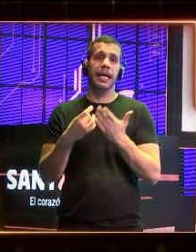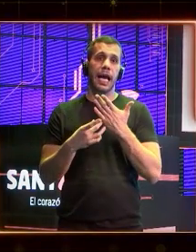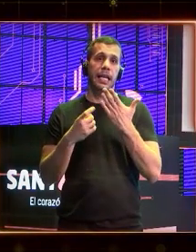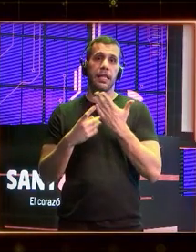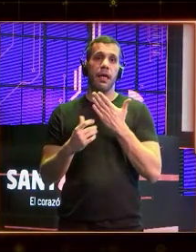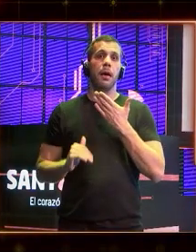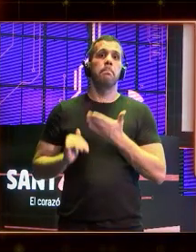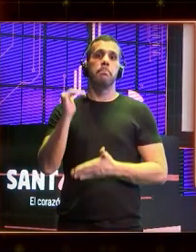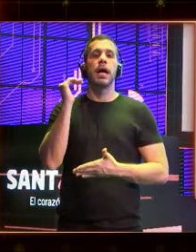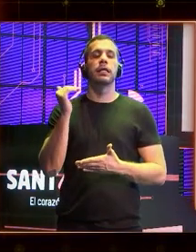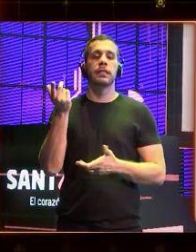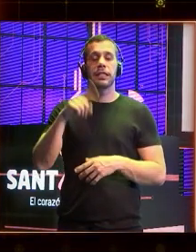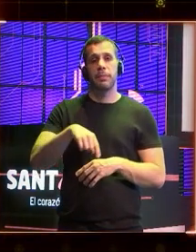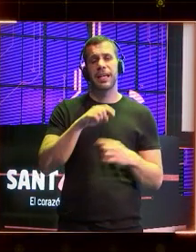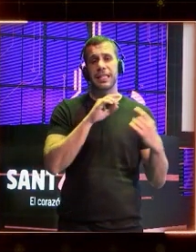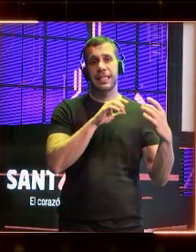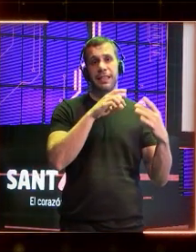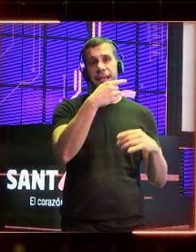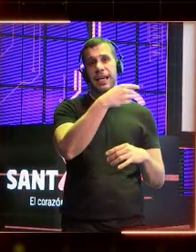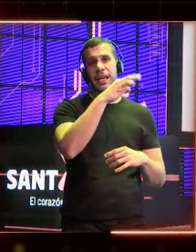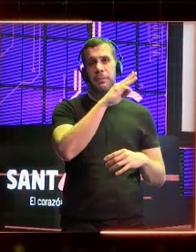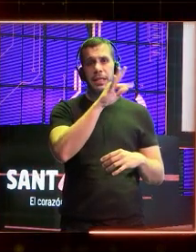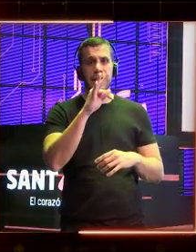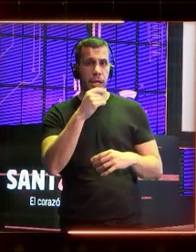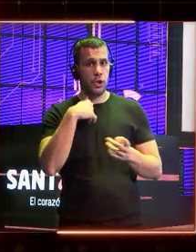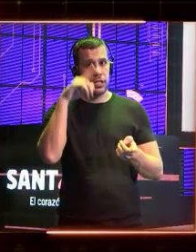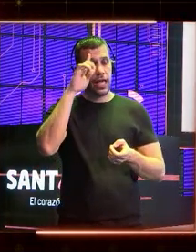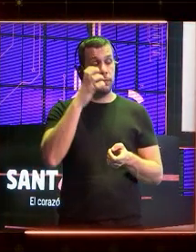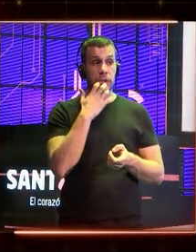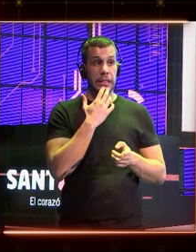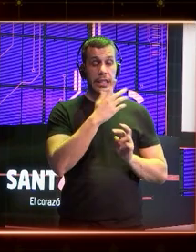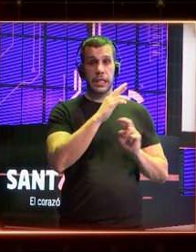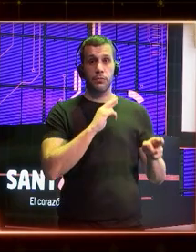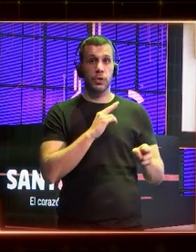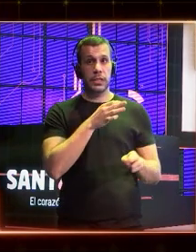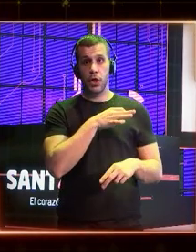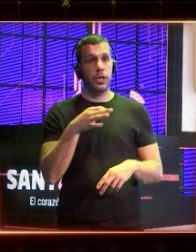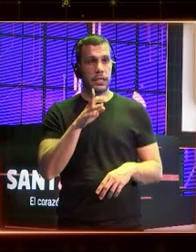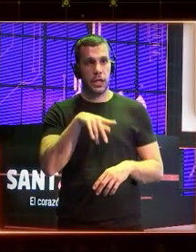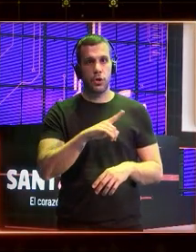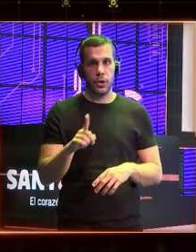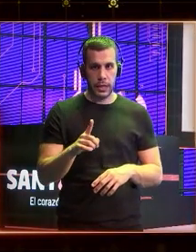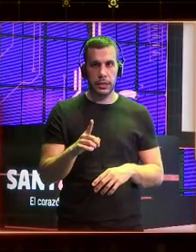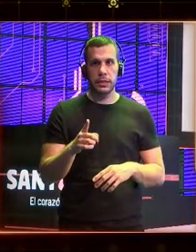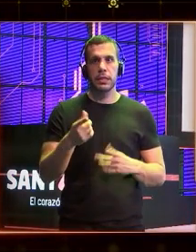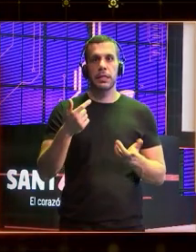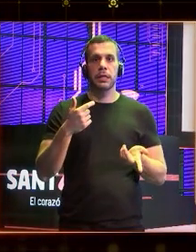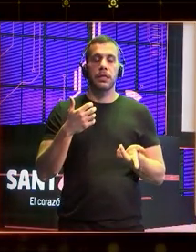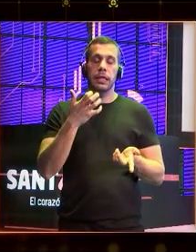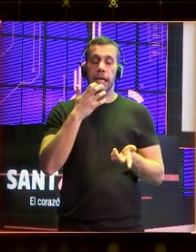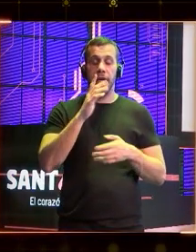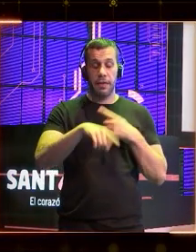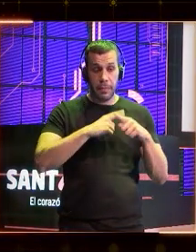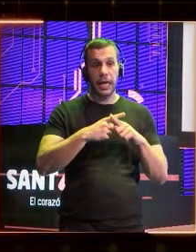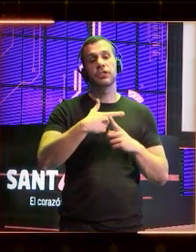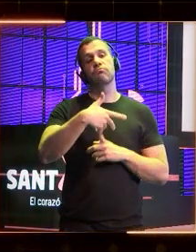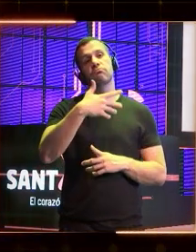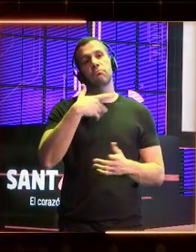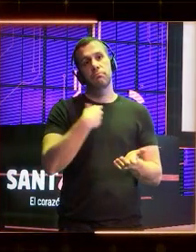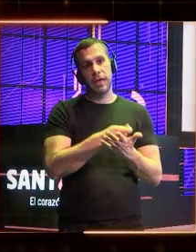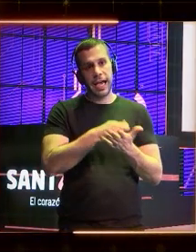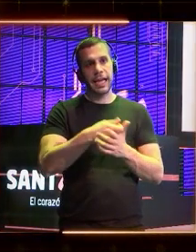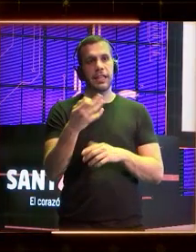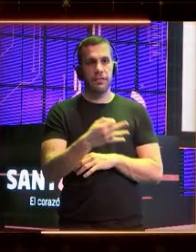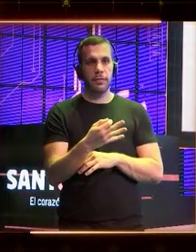el caso del chat GPT es no podemos ni fiar si la respuesta es correcta y encima nos cobran. Oye, ¿por qué es un betatester y yo me arriesgo? Señora, ¿usted quiere